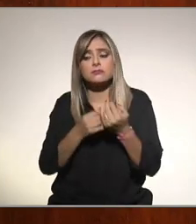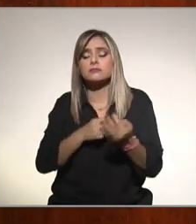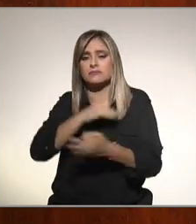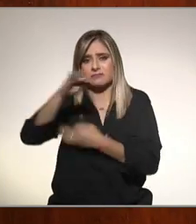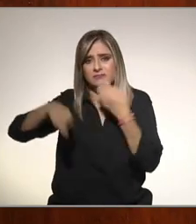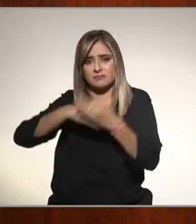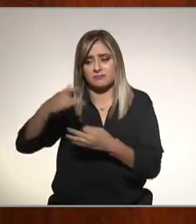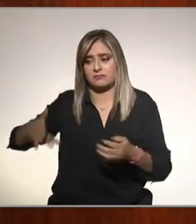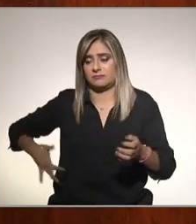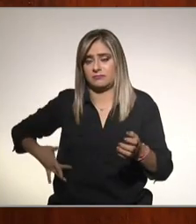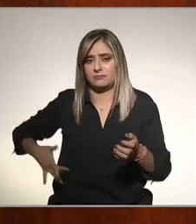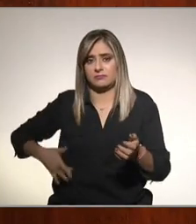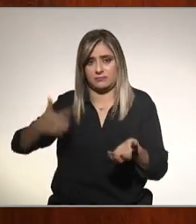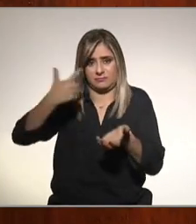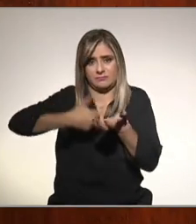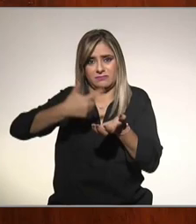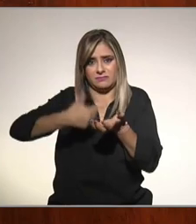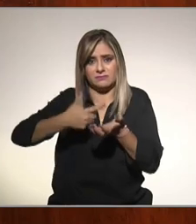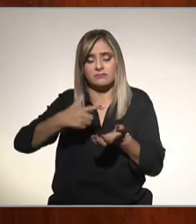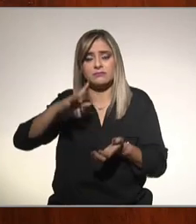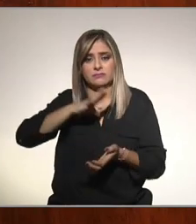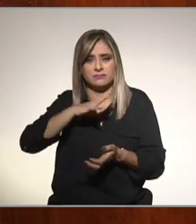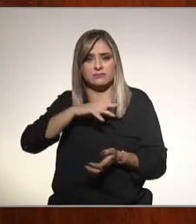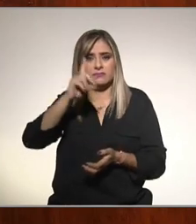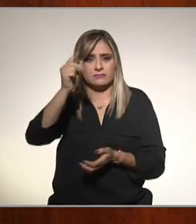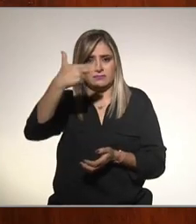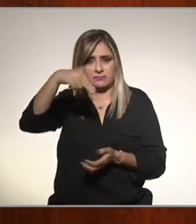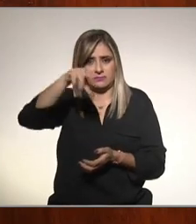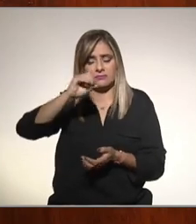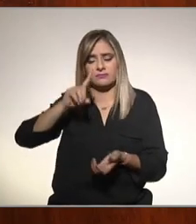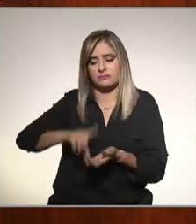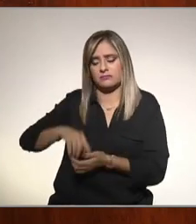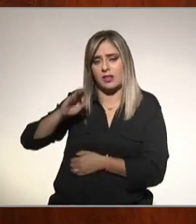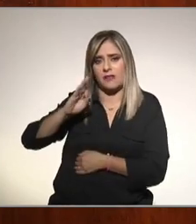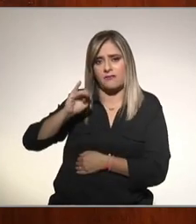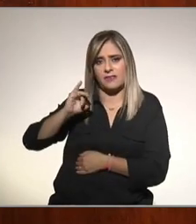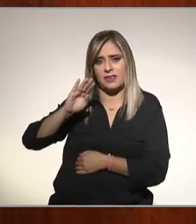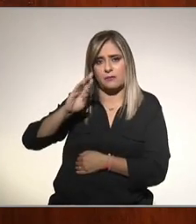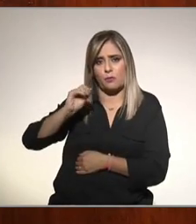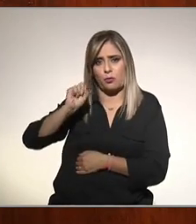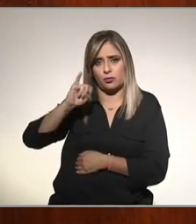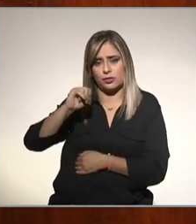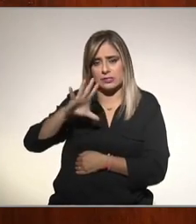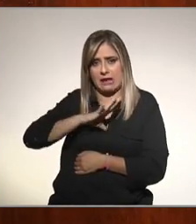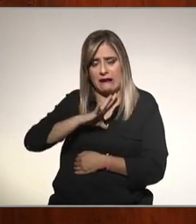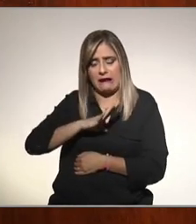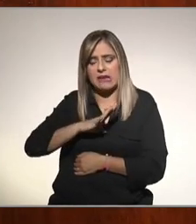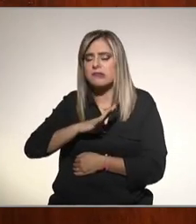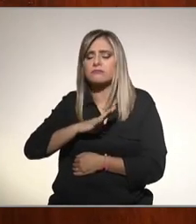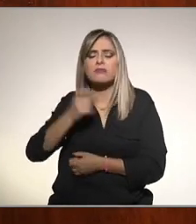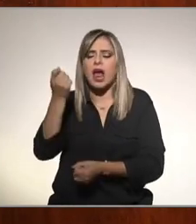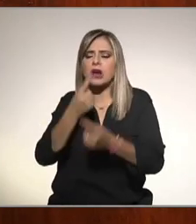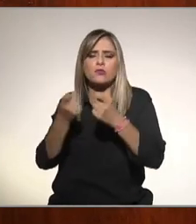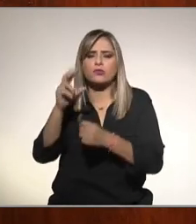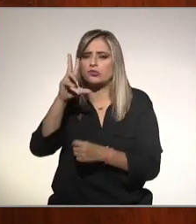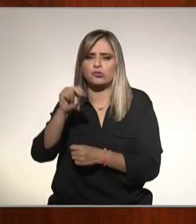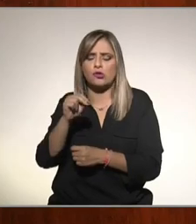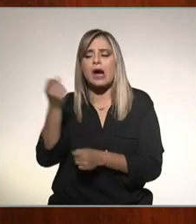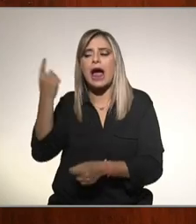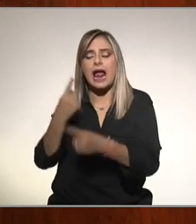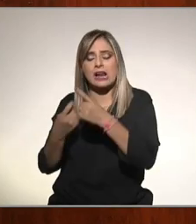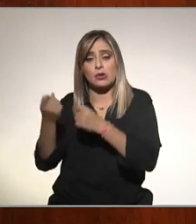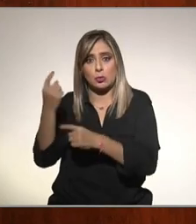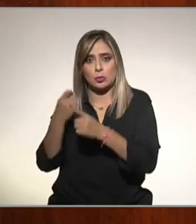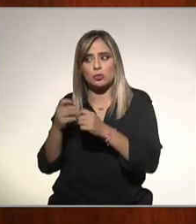graso tienen daño en su hígado de fibrosis de esta cicatrización hay niños que ya están teniendo